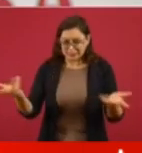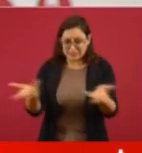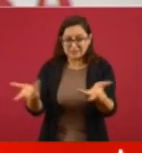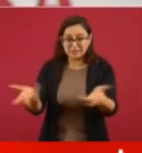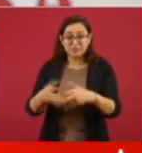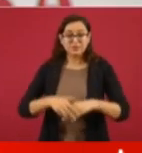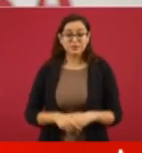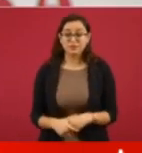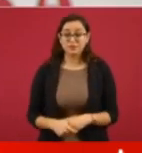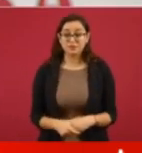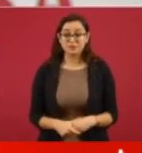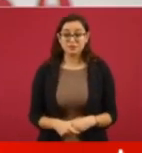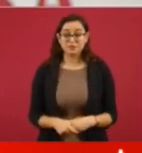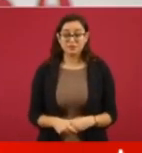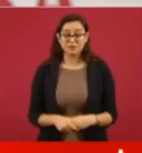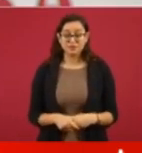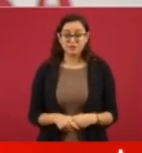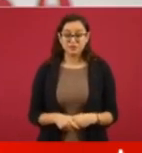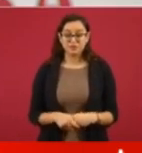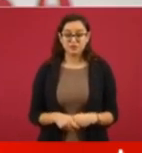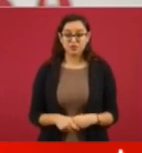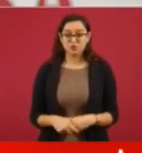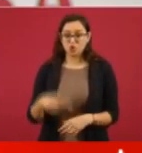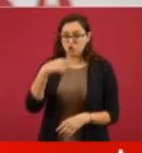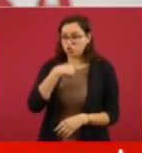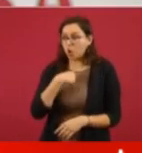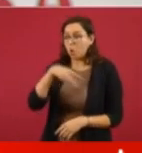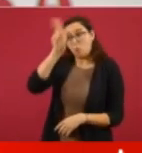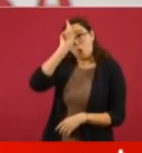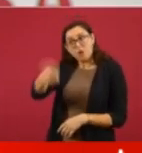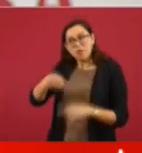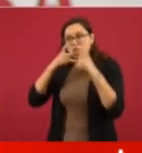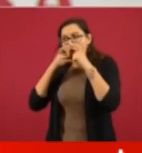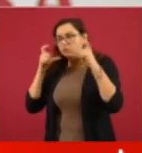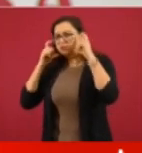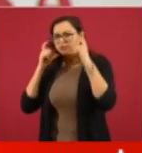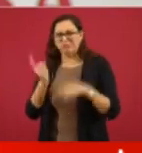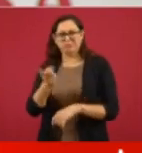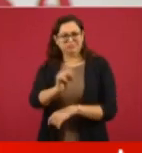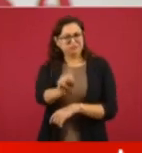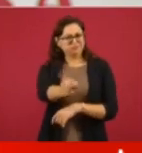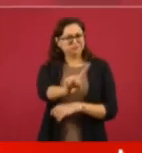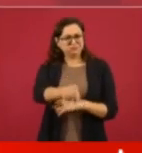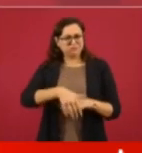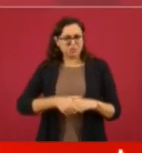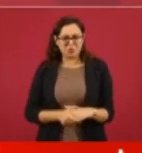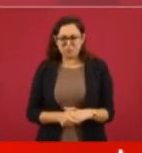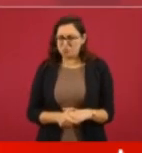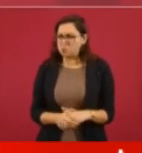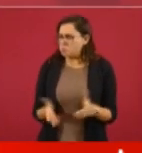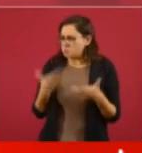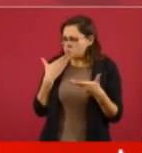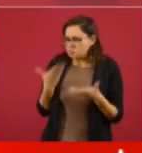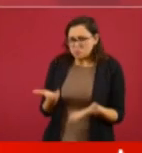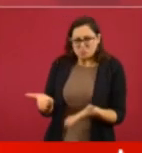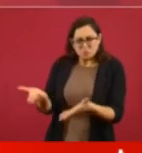Yo no lo estoy impidiendo, yo lo que quiero es que